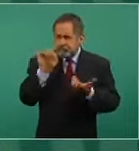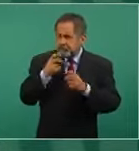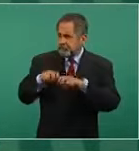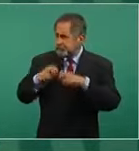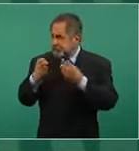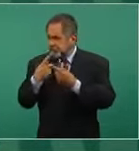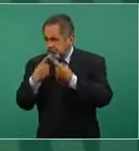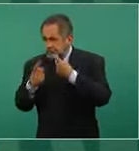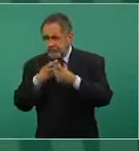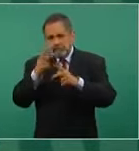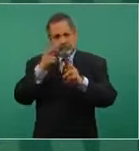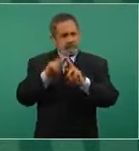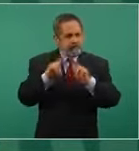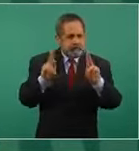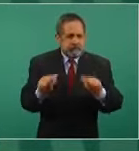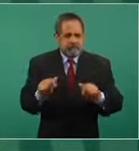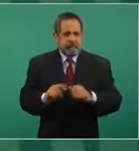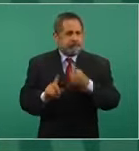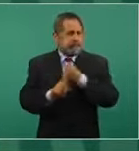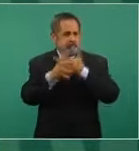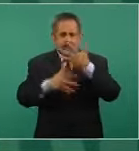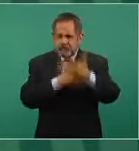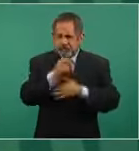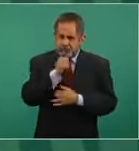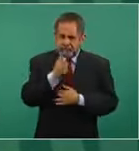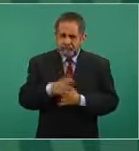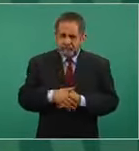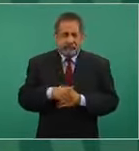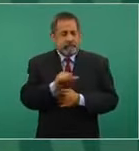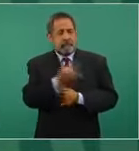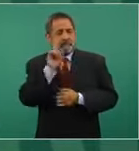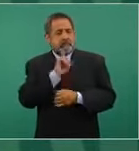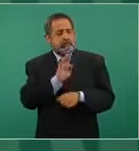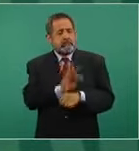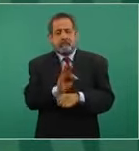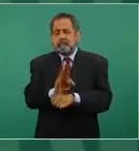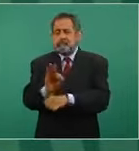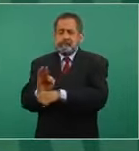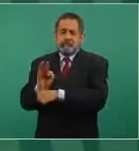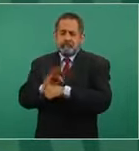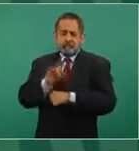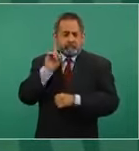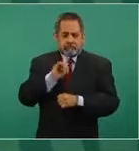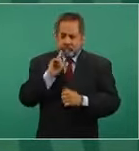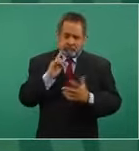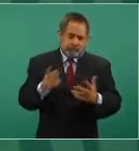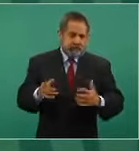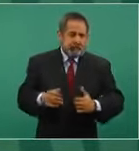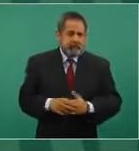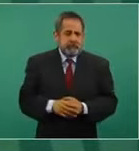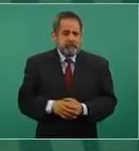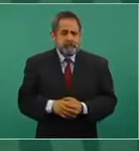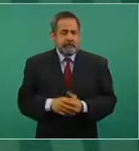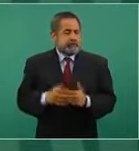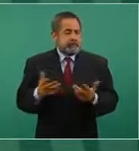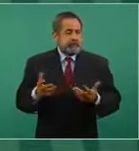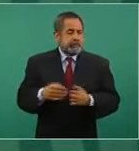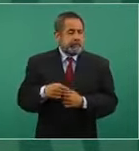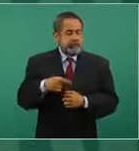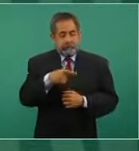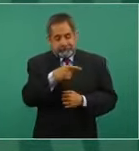violencia y protegiendo a las mujeres. Y no va a quedar